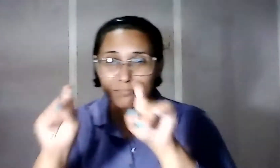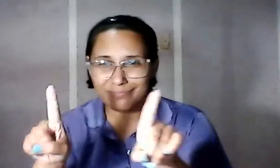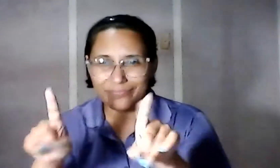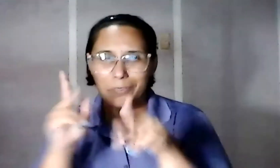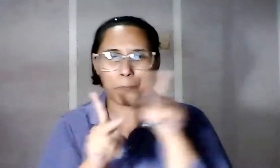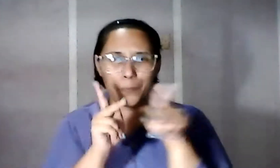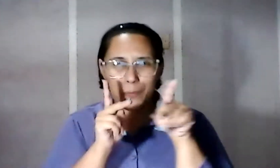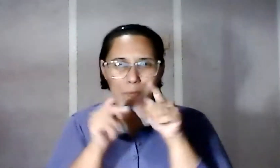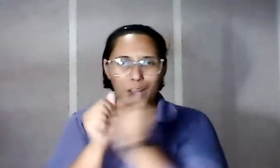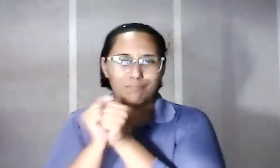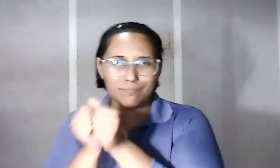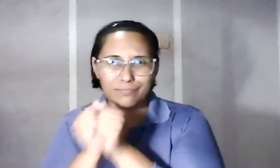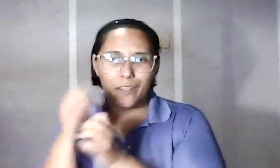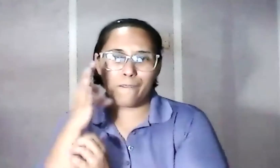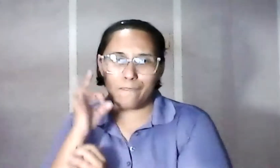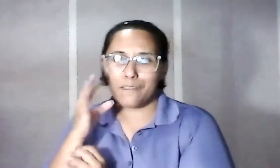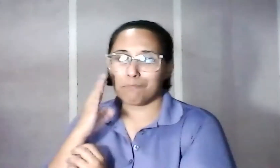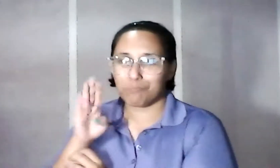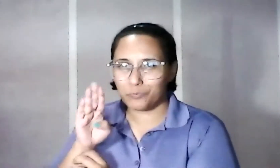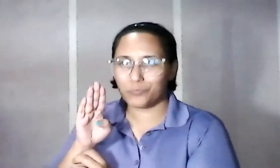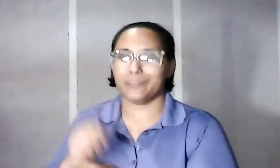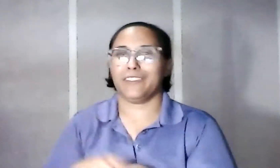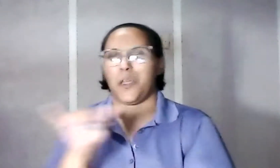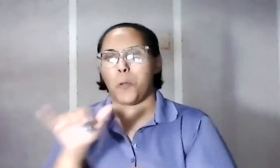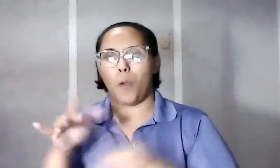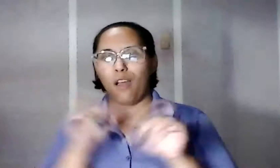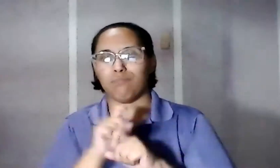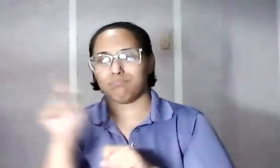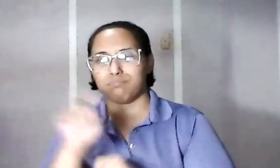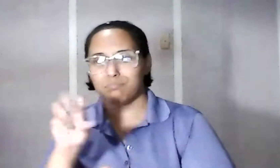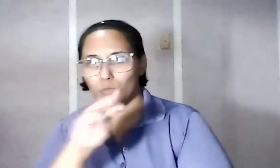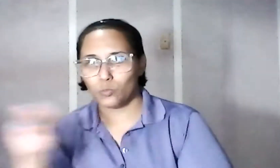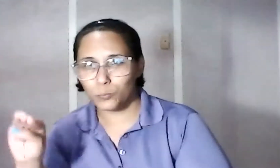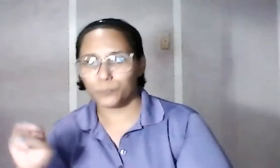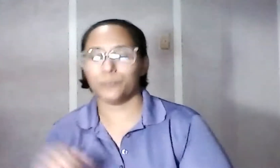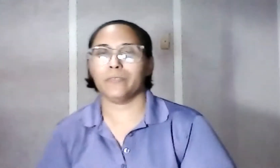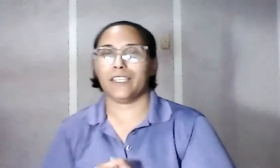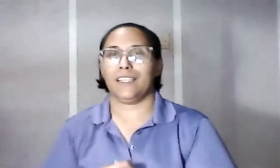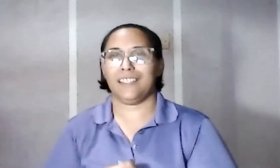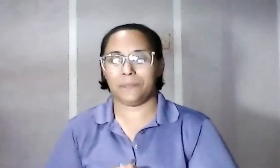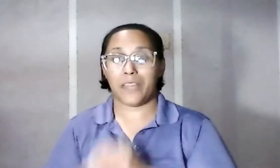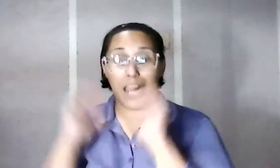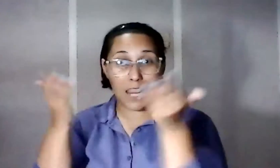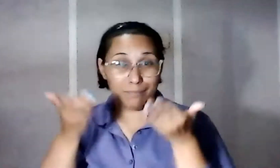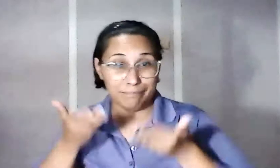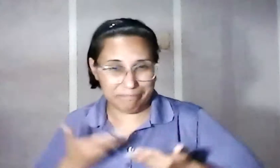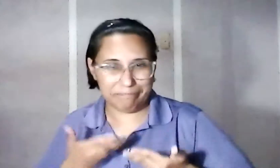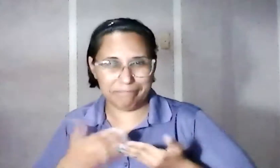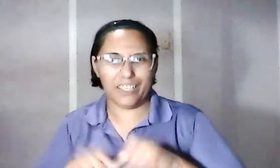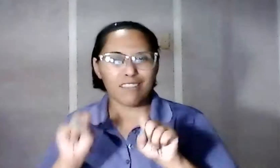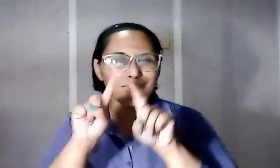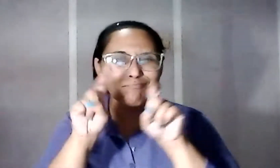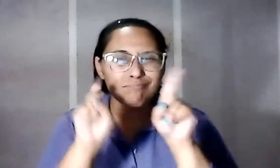acompañando tanto por Facebook como por Zoom. Como siempre, le invitamos a que si alguien desea hacer la pregunta